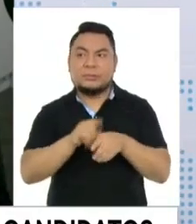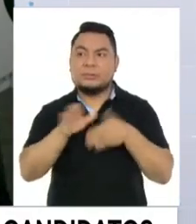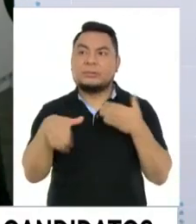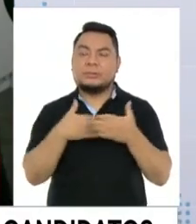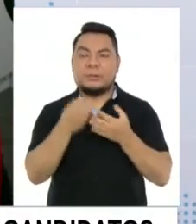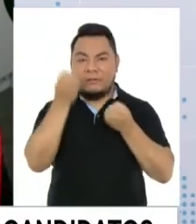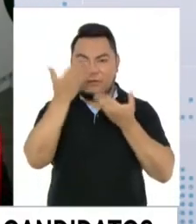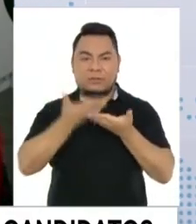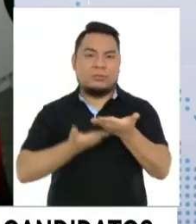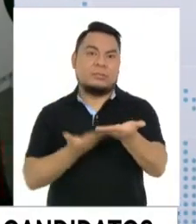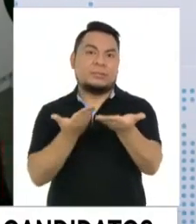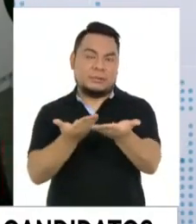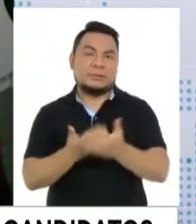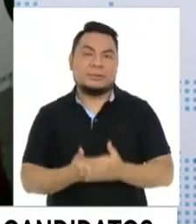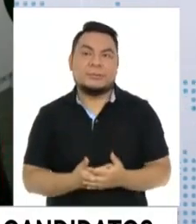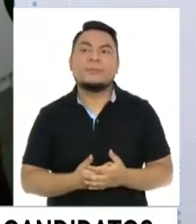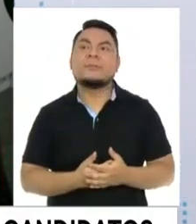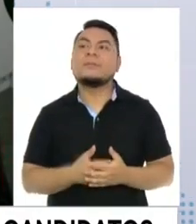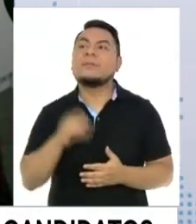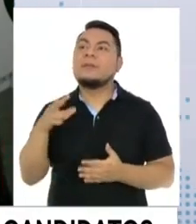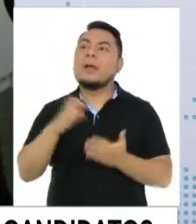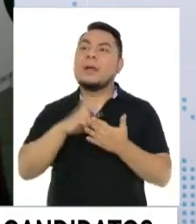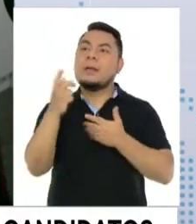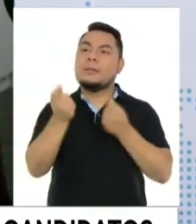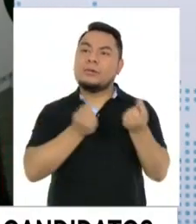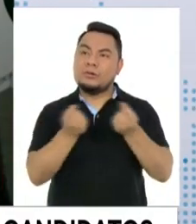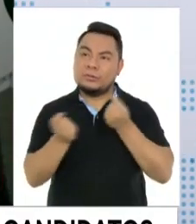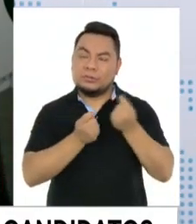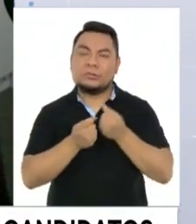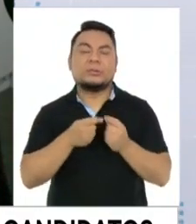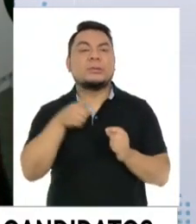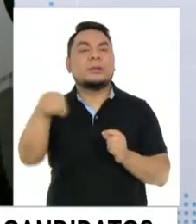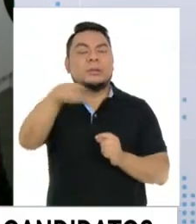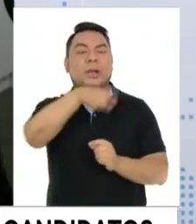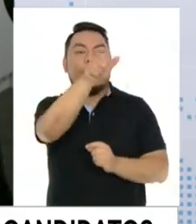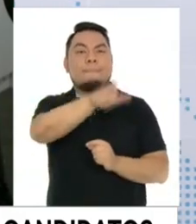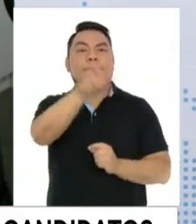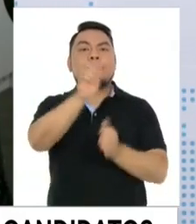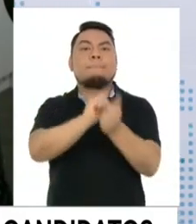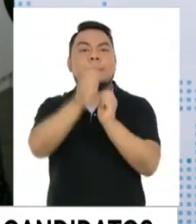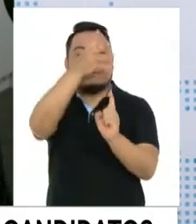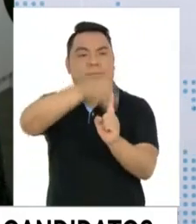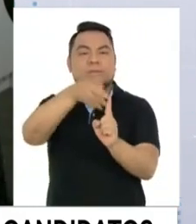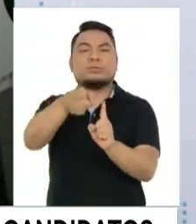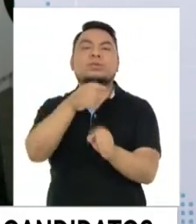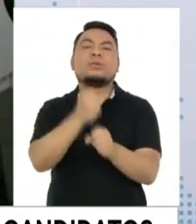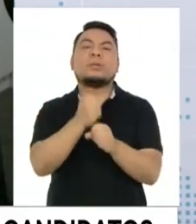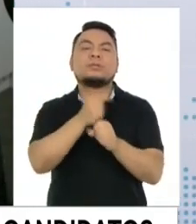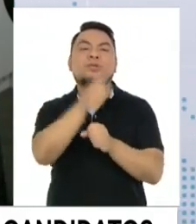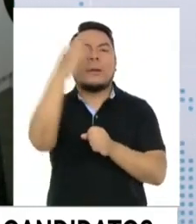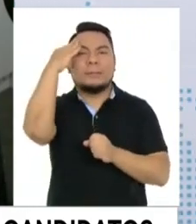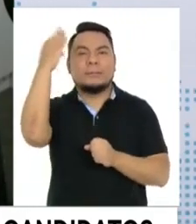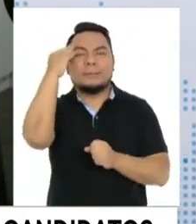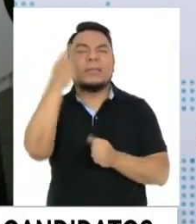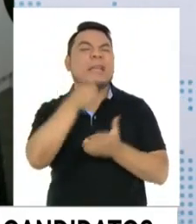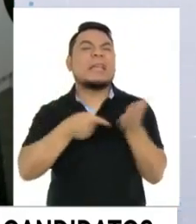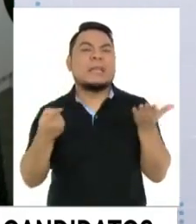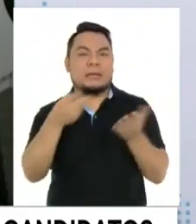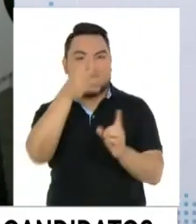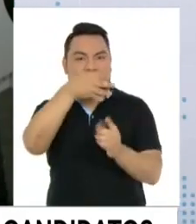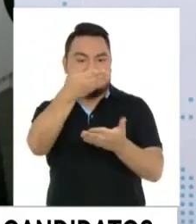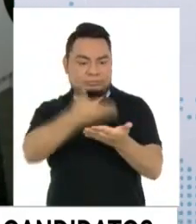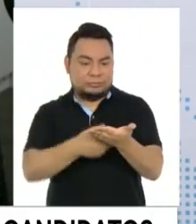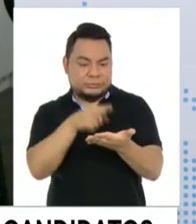resumida. Entonces, milagros, planes de gobierno, hojas de vida, ¿no es cierto?, detalles de las postulaciones de los